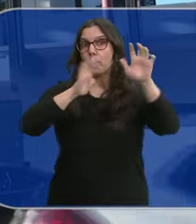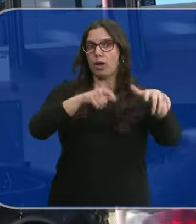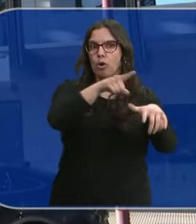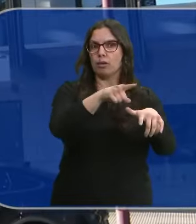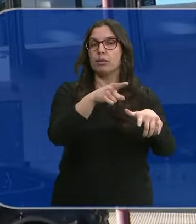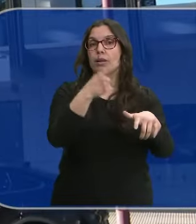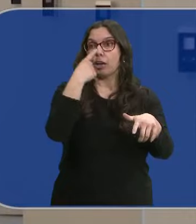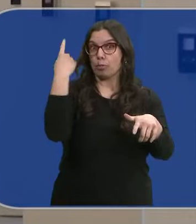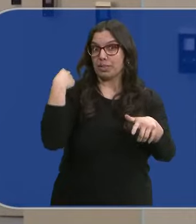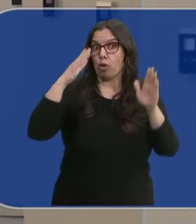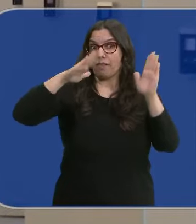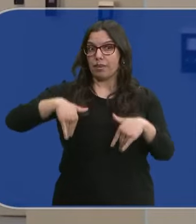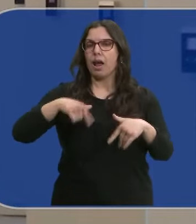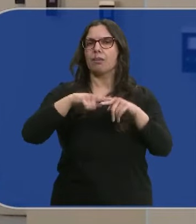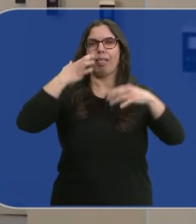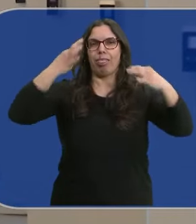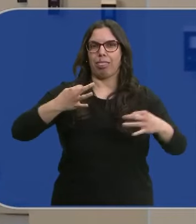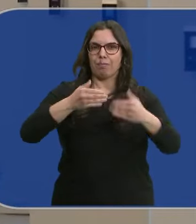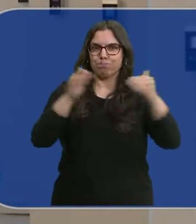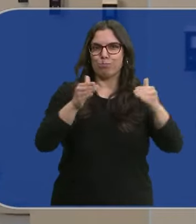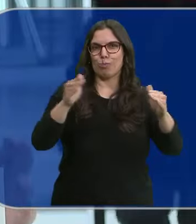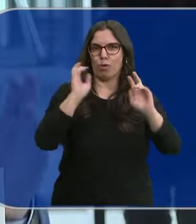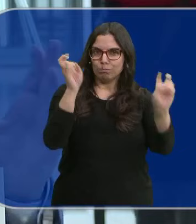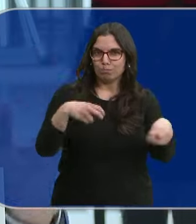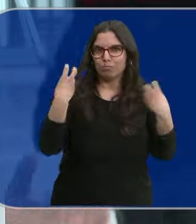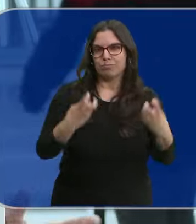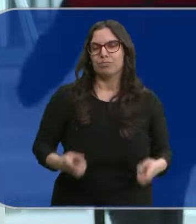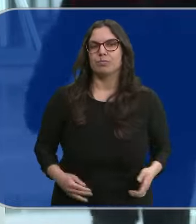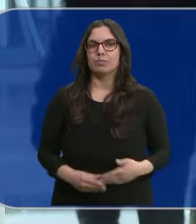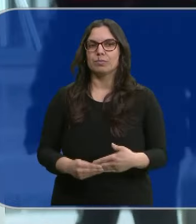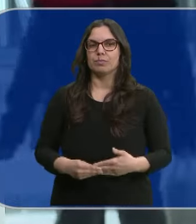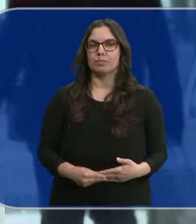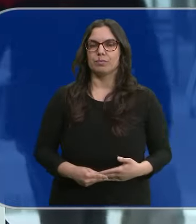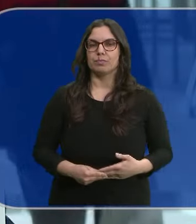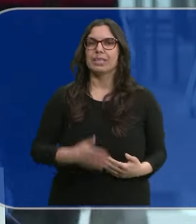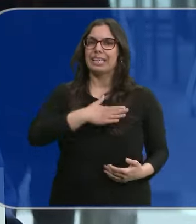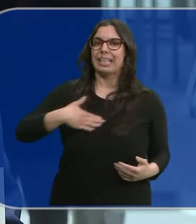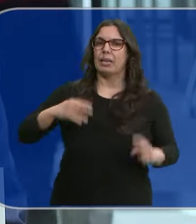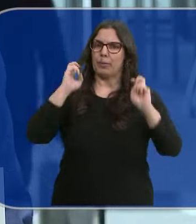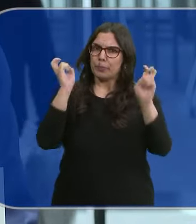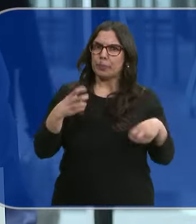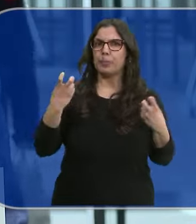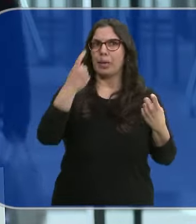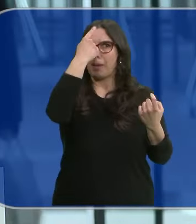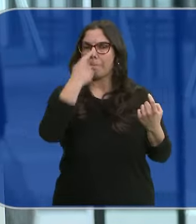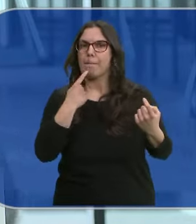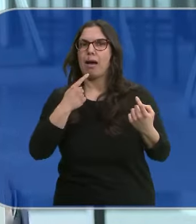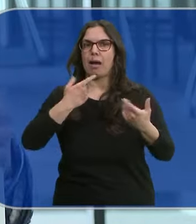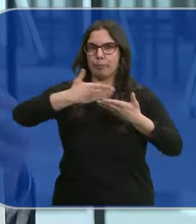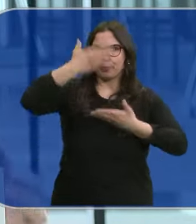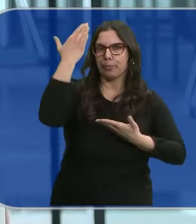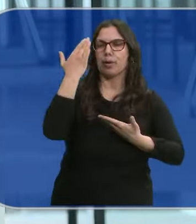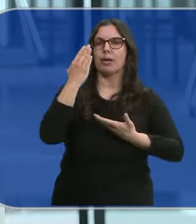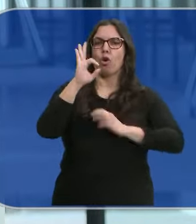ejemplo, despedía 2023 haciendo realidad este proyecto. Queremos hacer una renovación estética, queremos